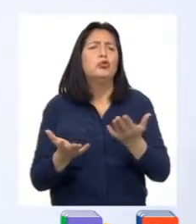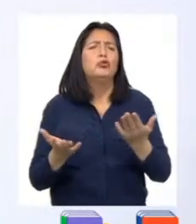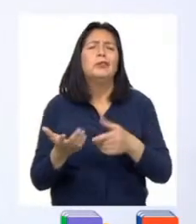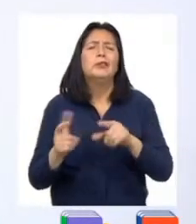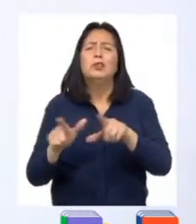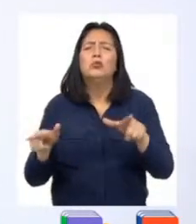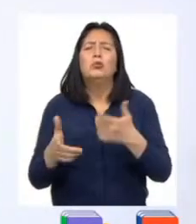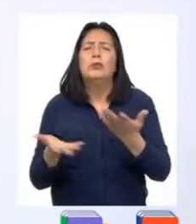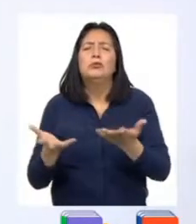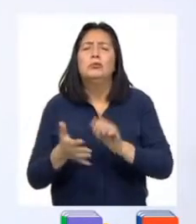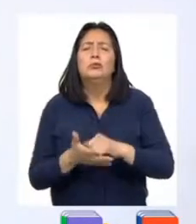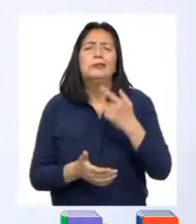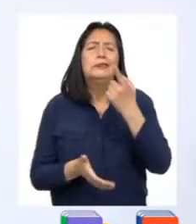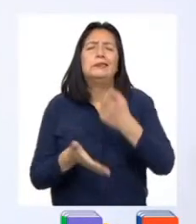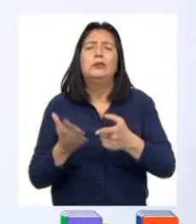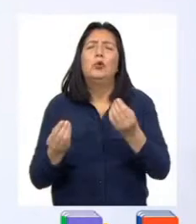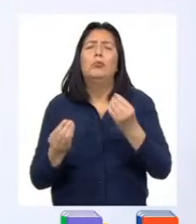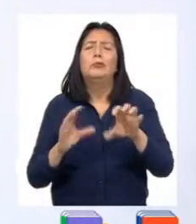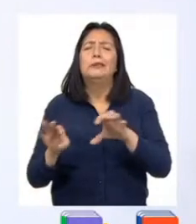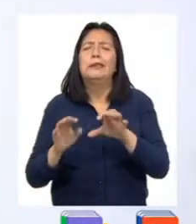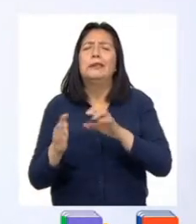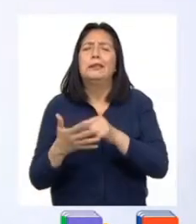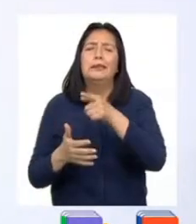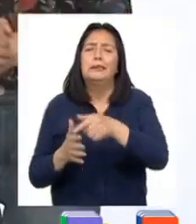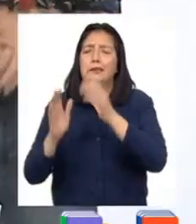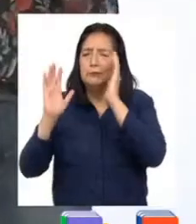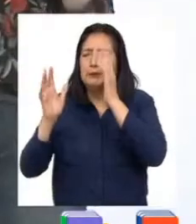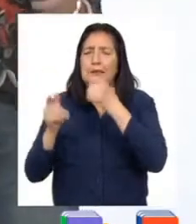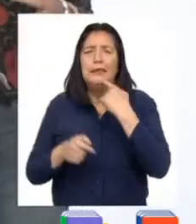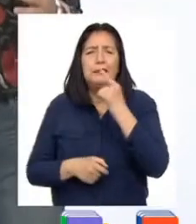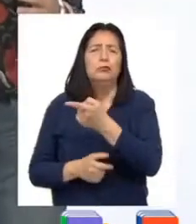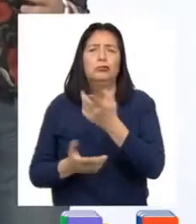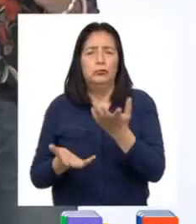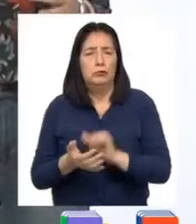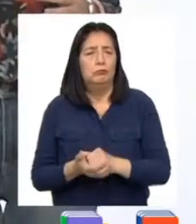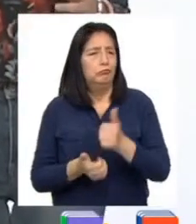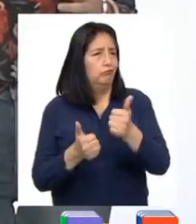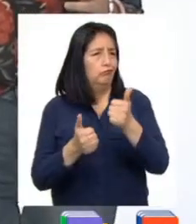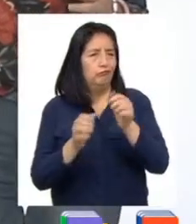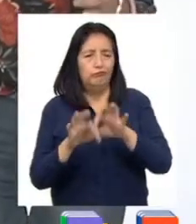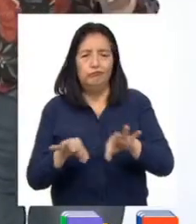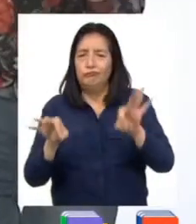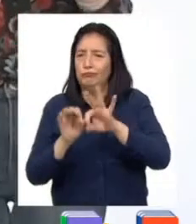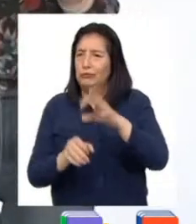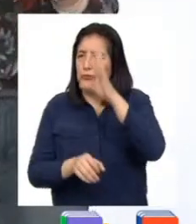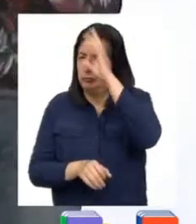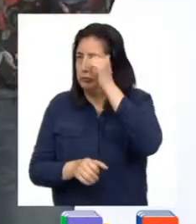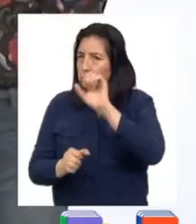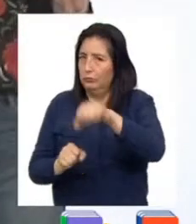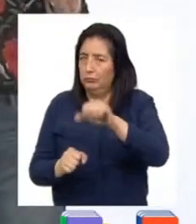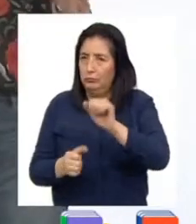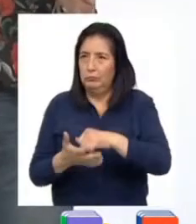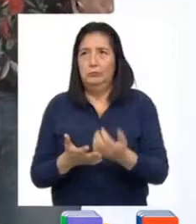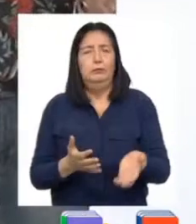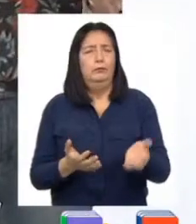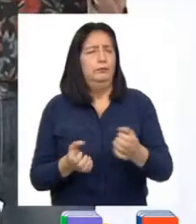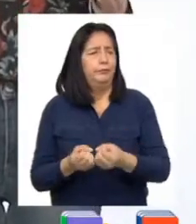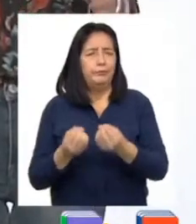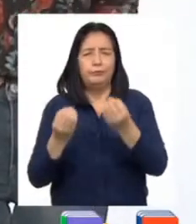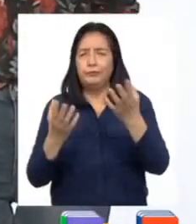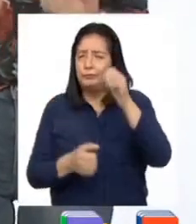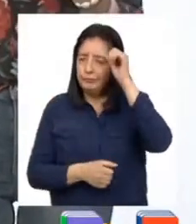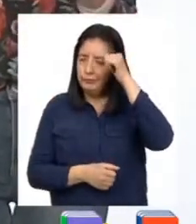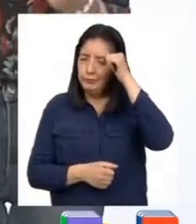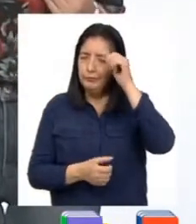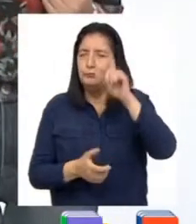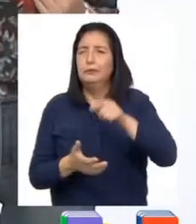y cuáles son sus procedimientos de atención y denuncia. Es muy importante, chicas y chicos, repitámoslo cuantas veces sea necesario.